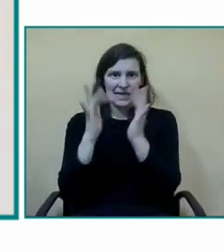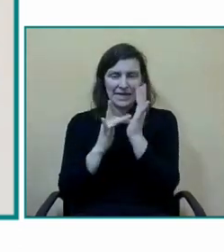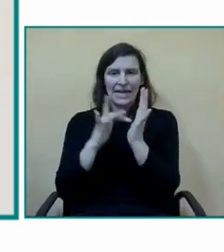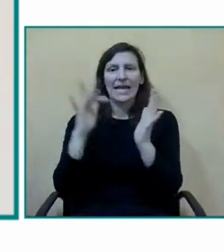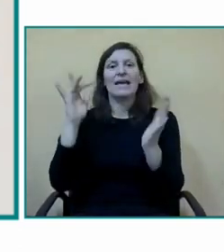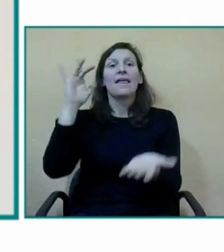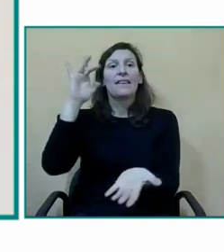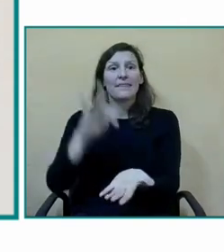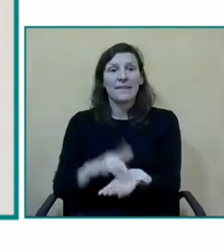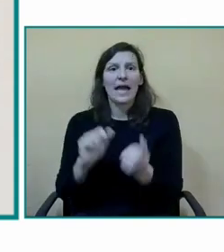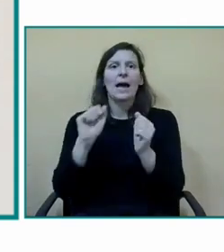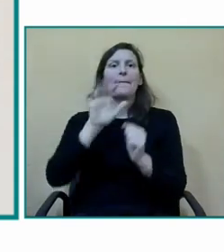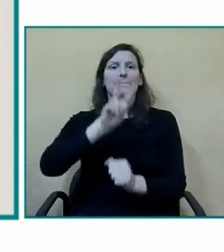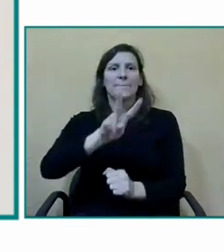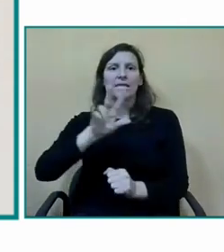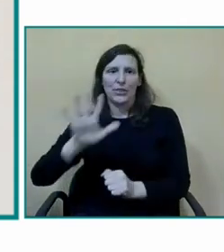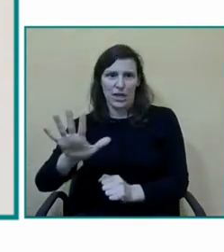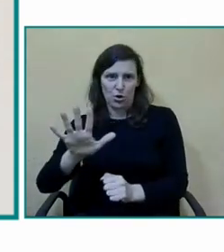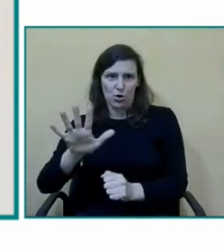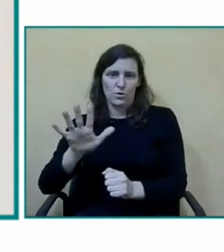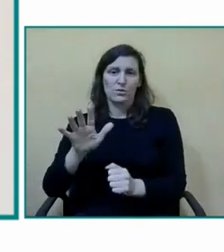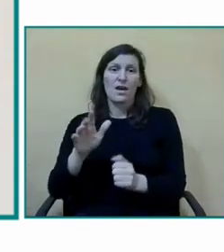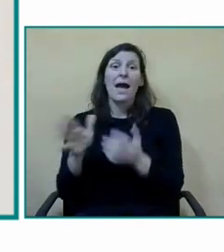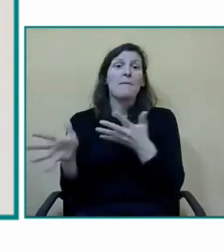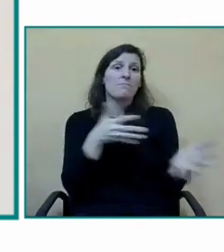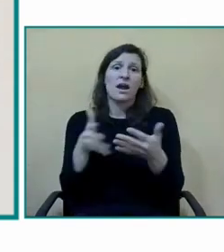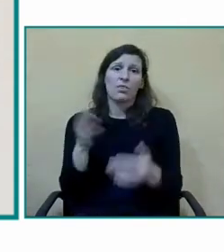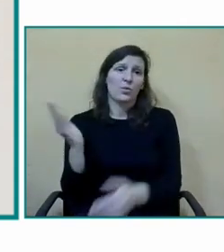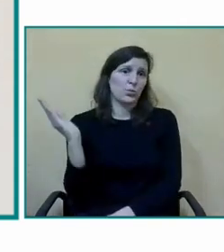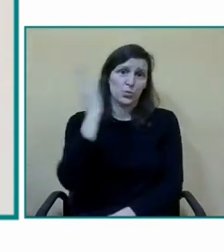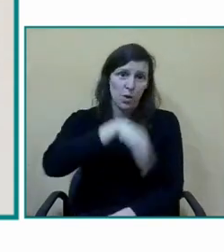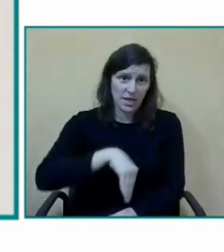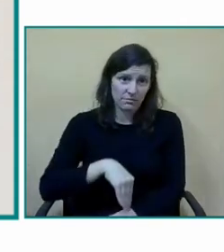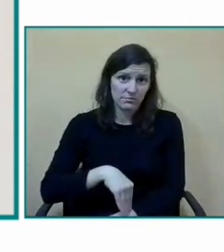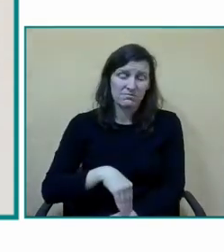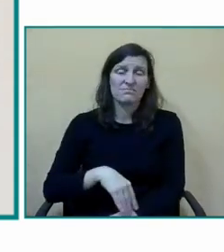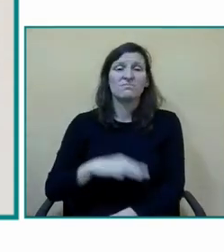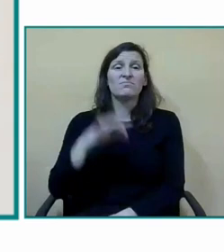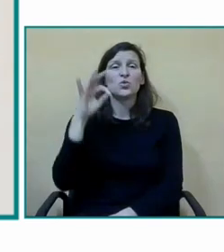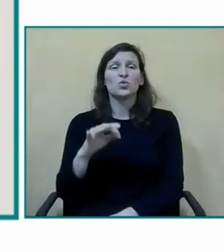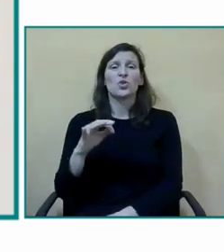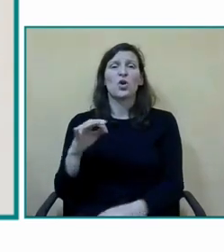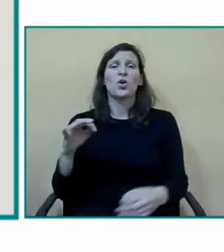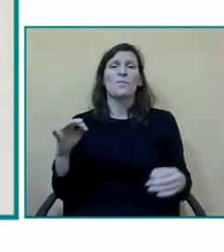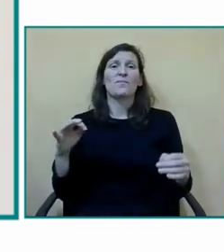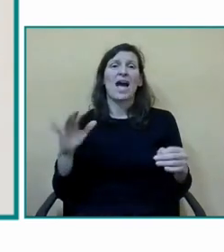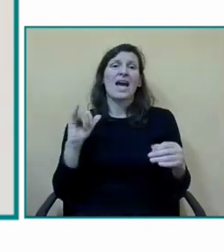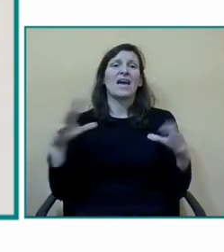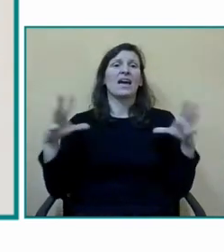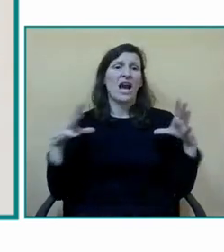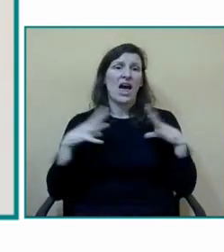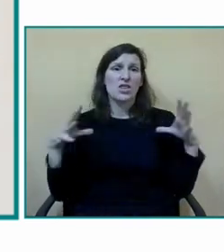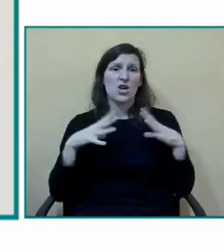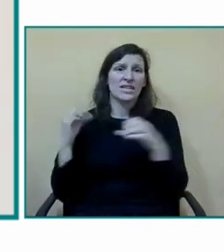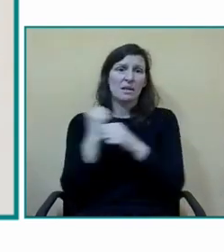25 de abril en marzo no tenemos sesión puesto que coincide con días no lectivos